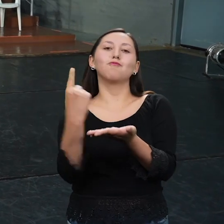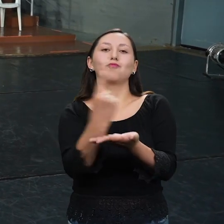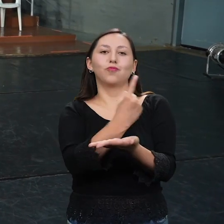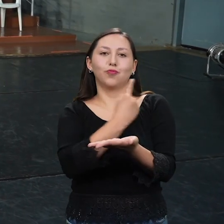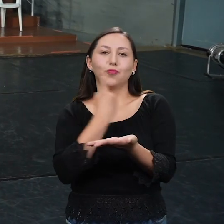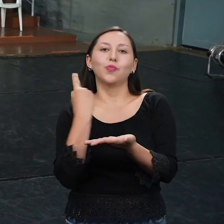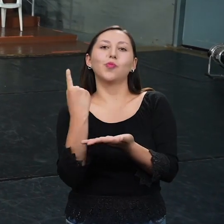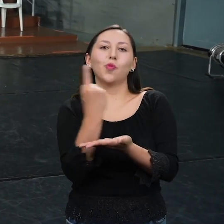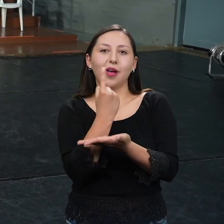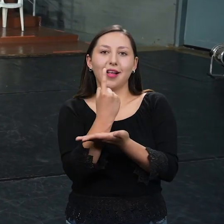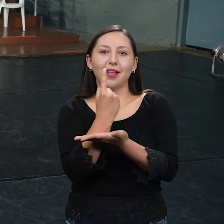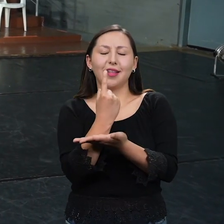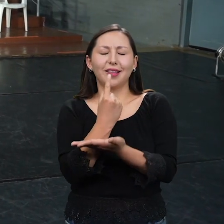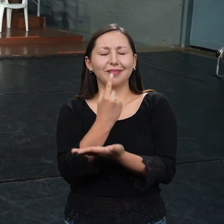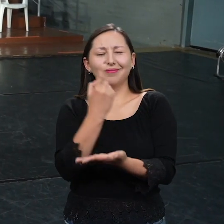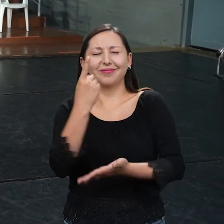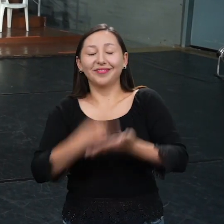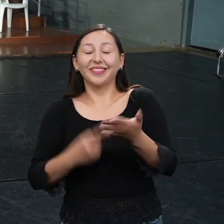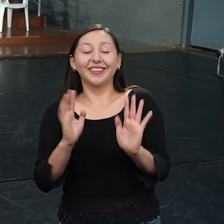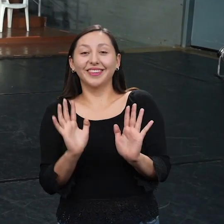Arriba. ¿Qué?